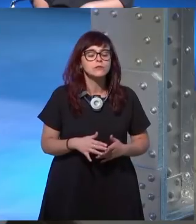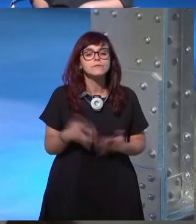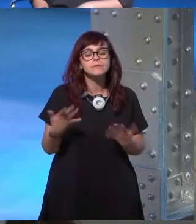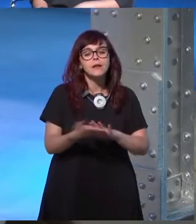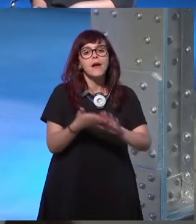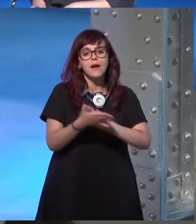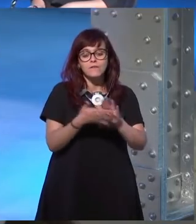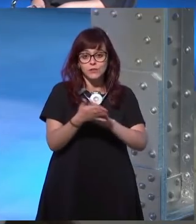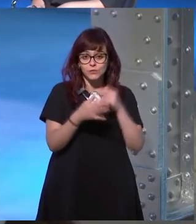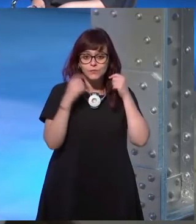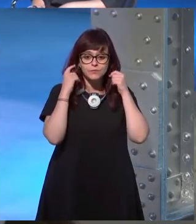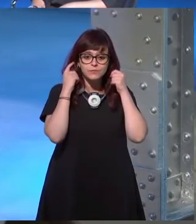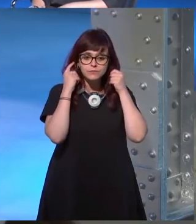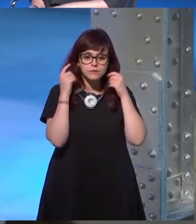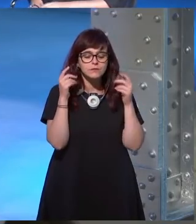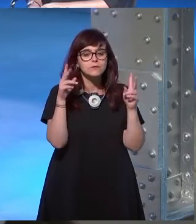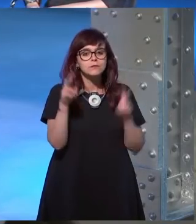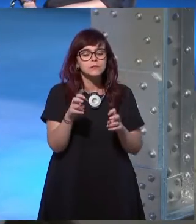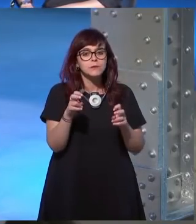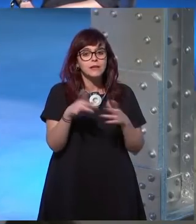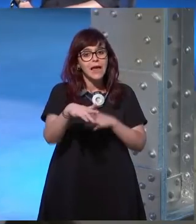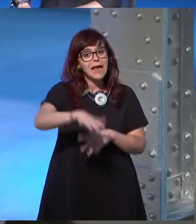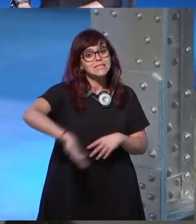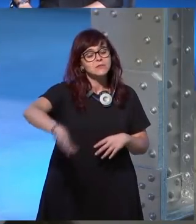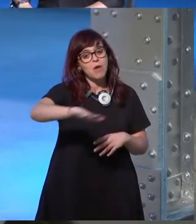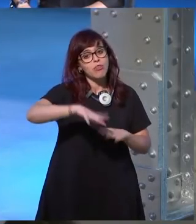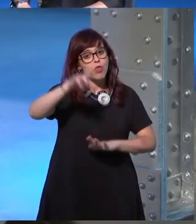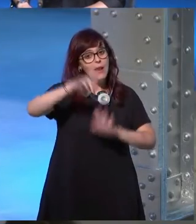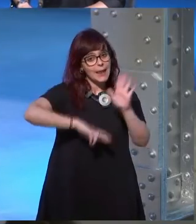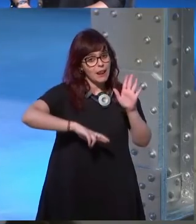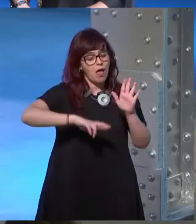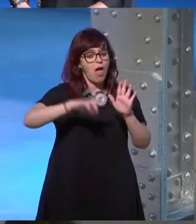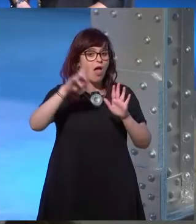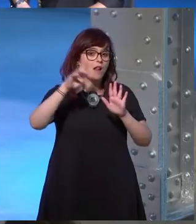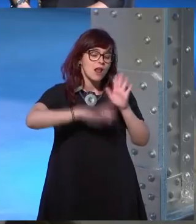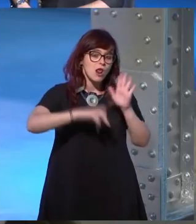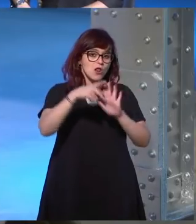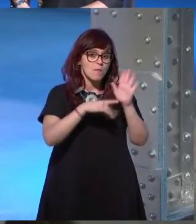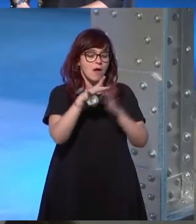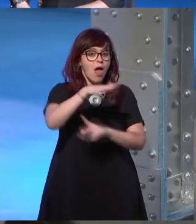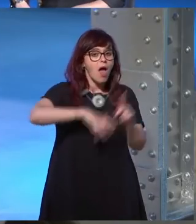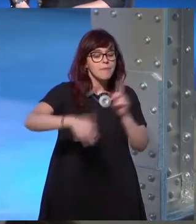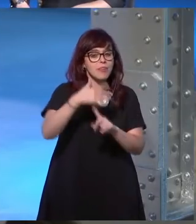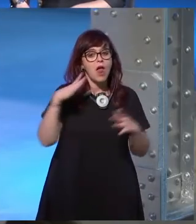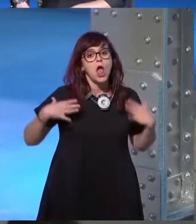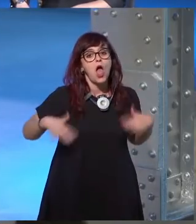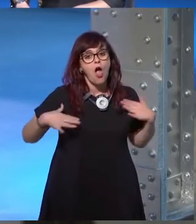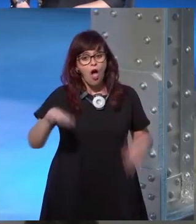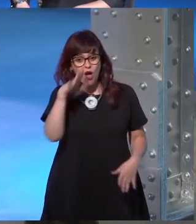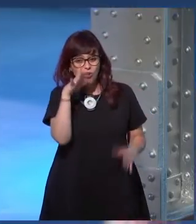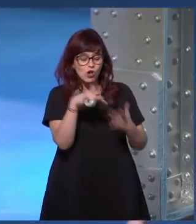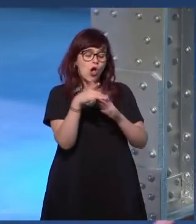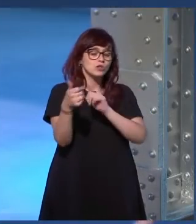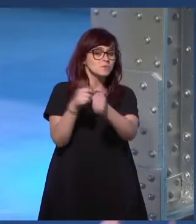mencionado esto de ese espacio con reglas donde sobre todo en el tema del cosplay que muchas veces